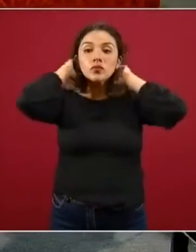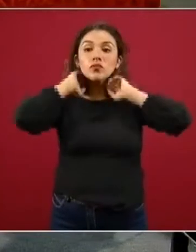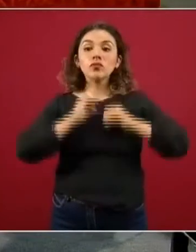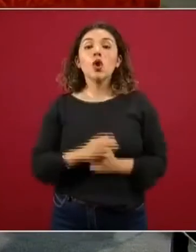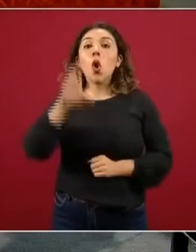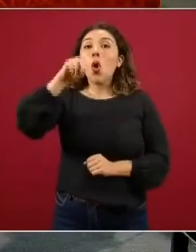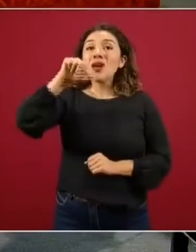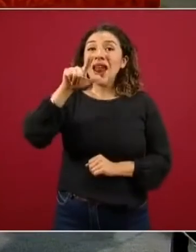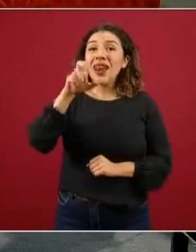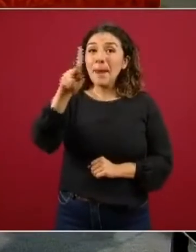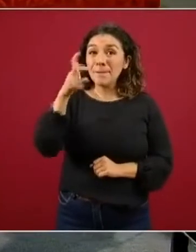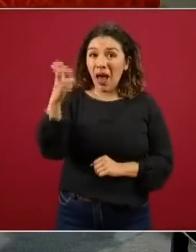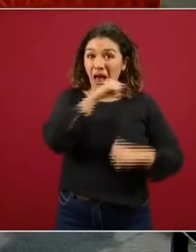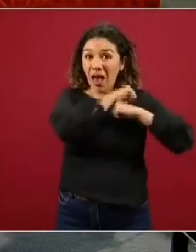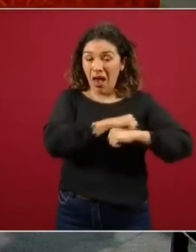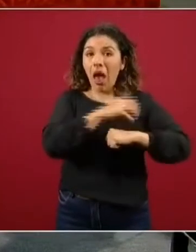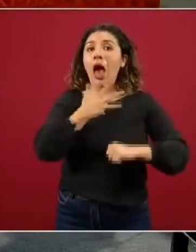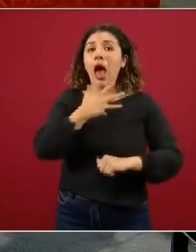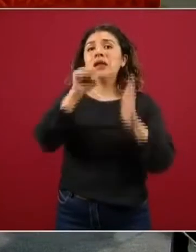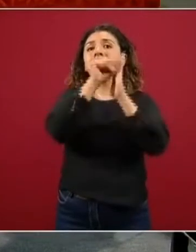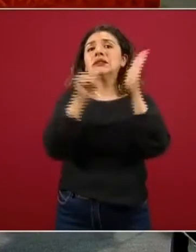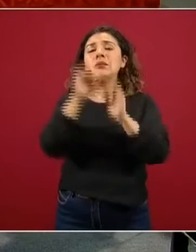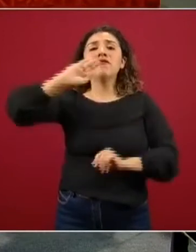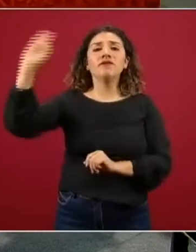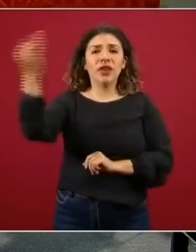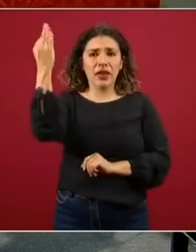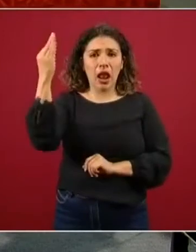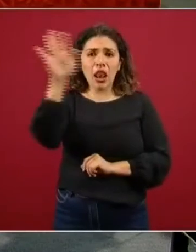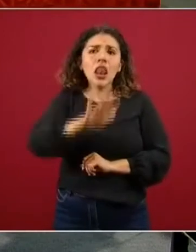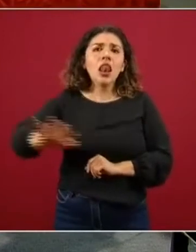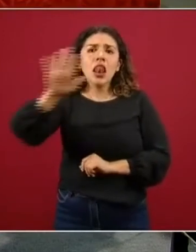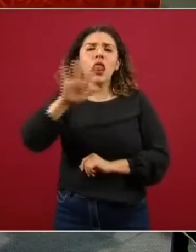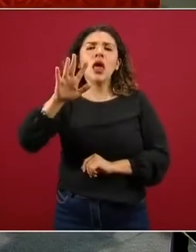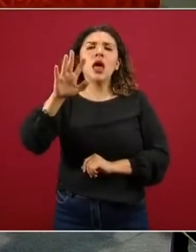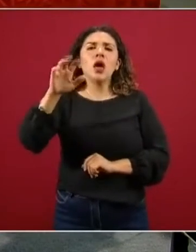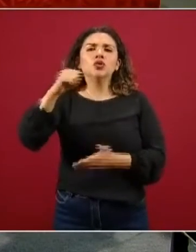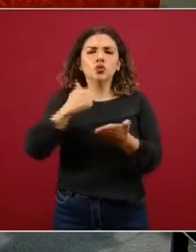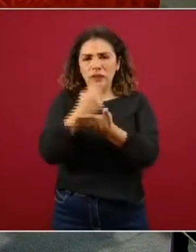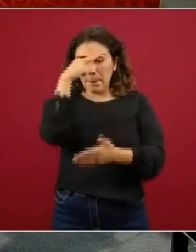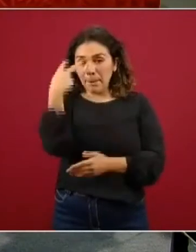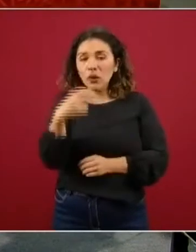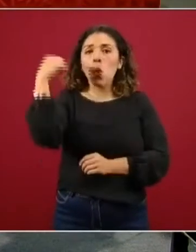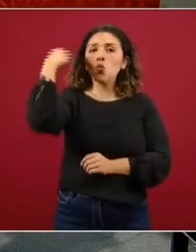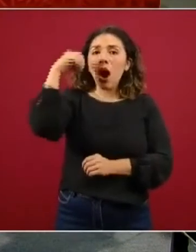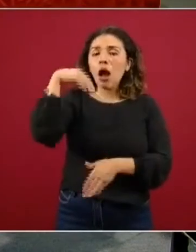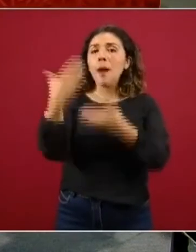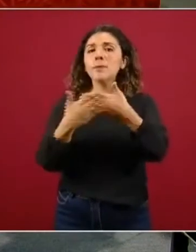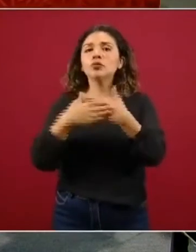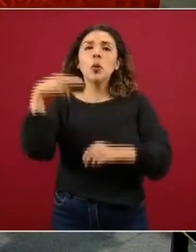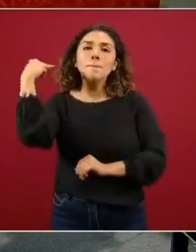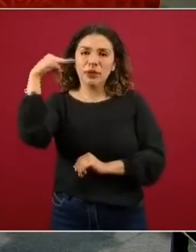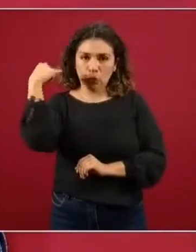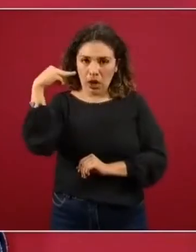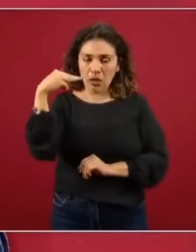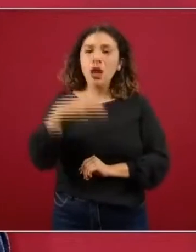sistema conalep tenemos un sistema federal que es el Valle de México Oaxaca y pronto Michoacán pero